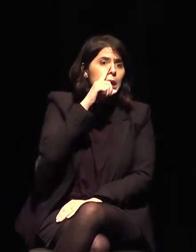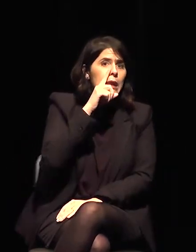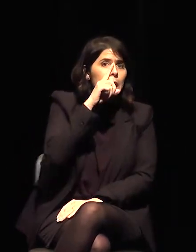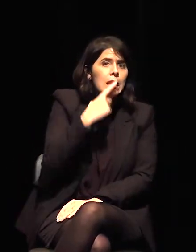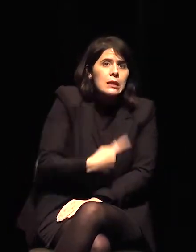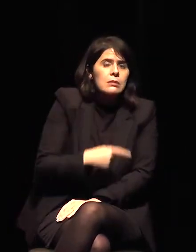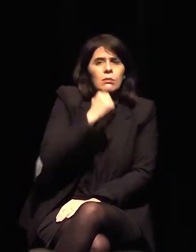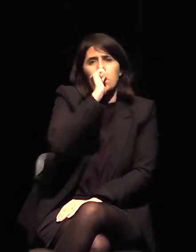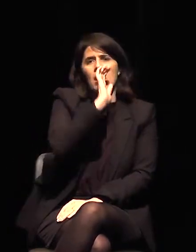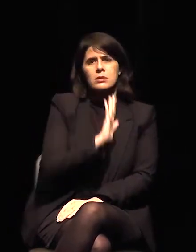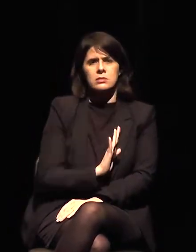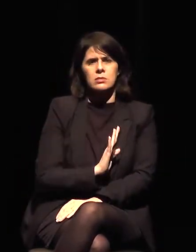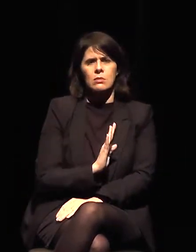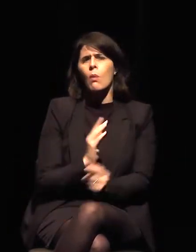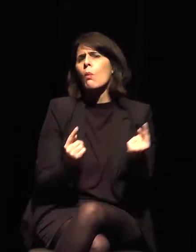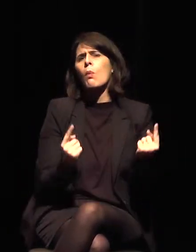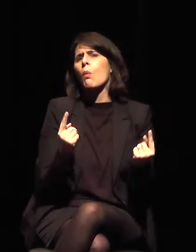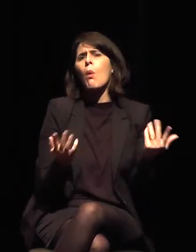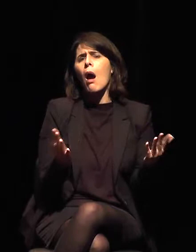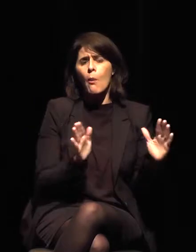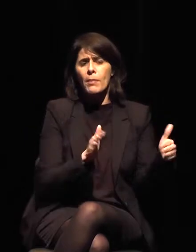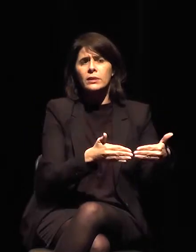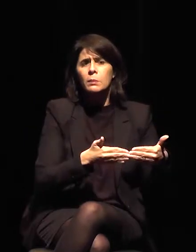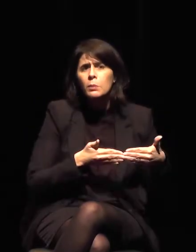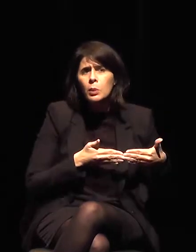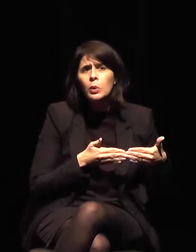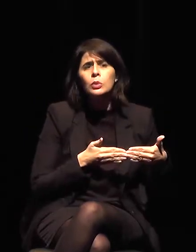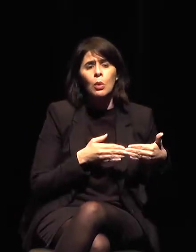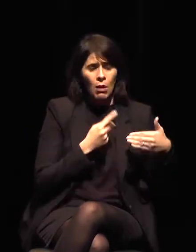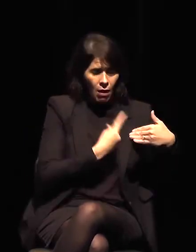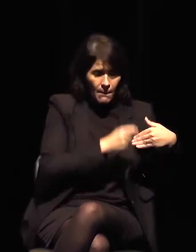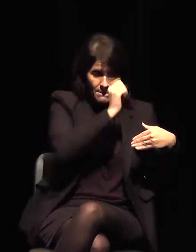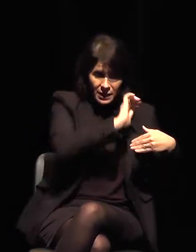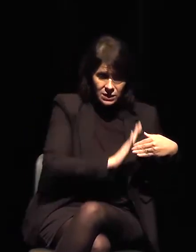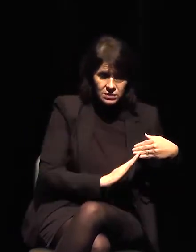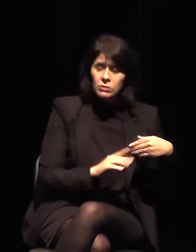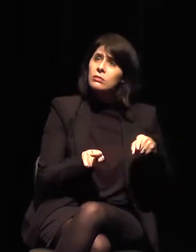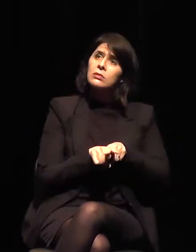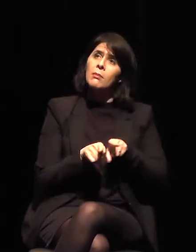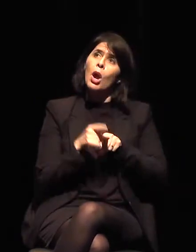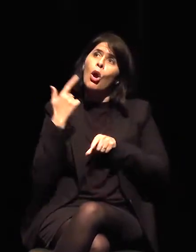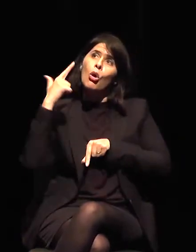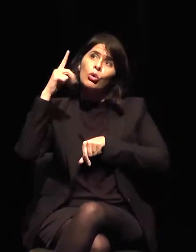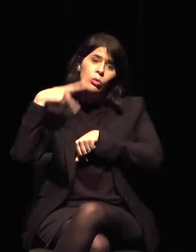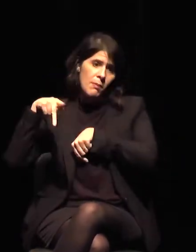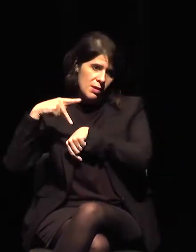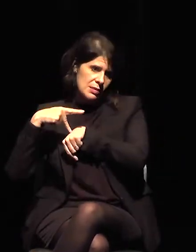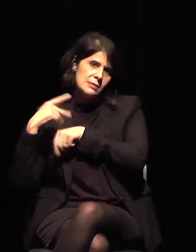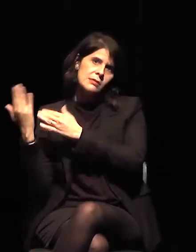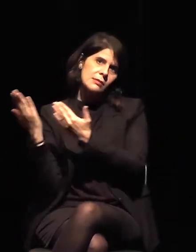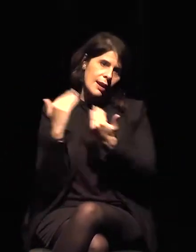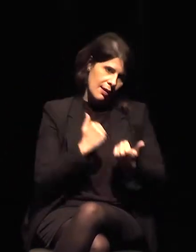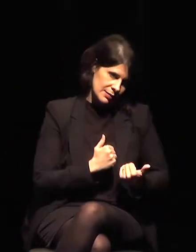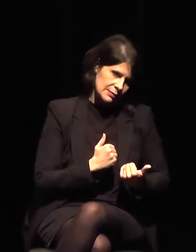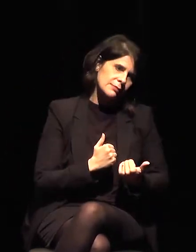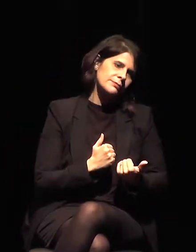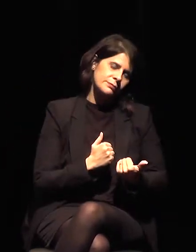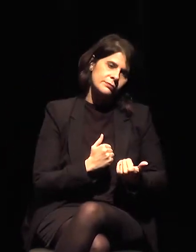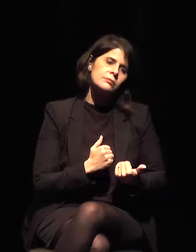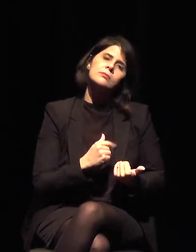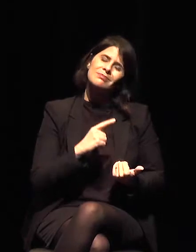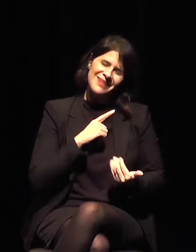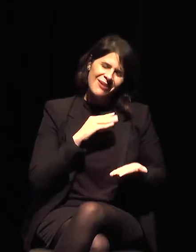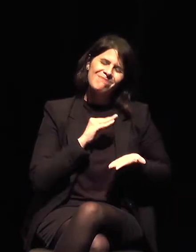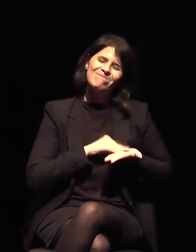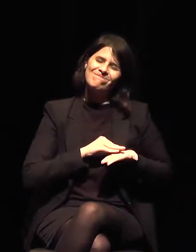patrimonio y del patrimonio extranjero, una vez que hay ciertas lagunas, ciertas brechas en esa red que se forma